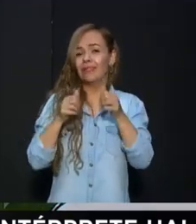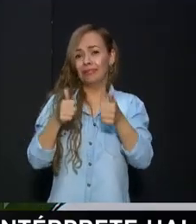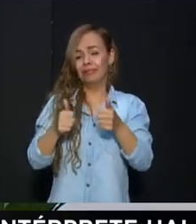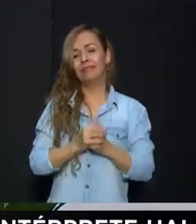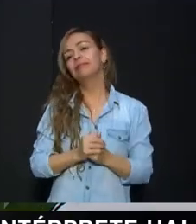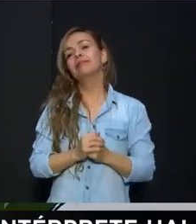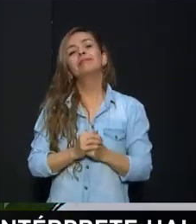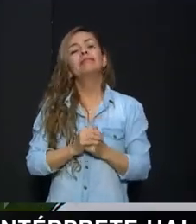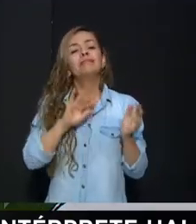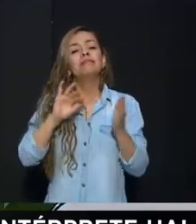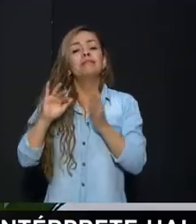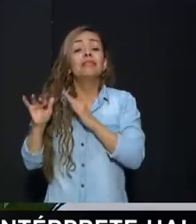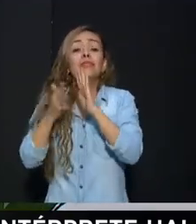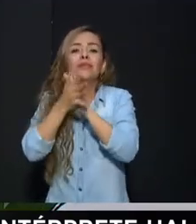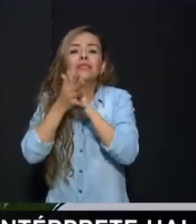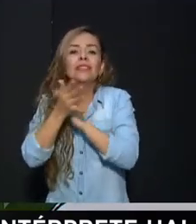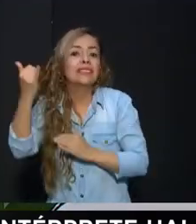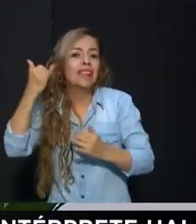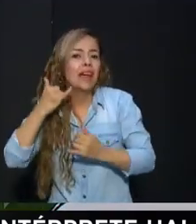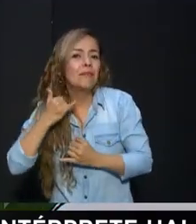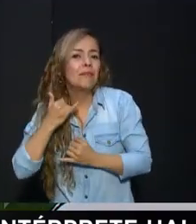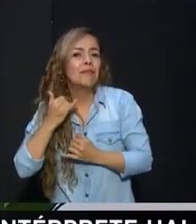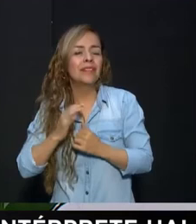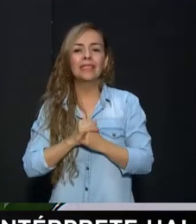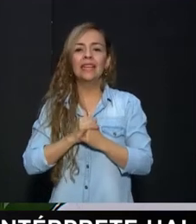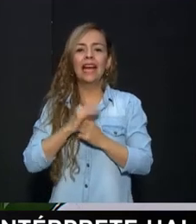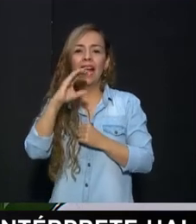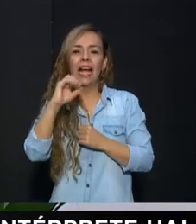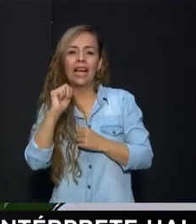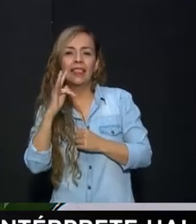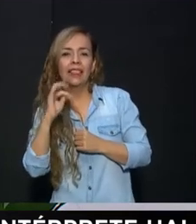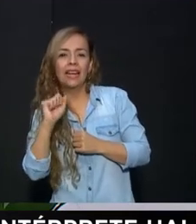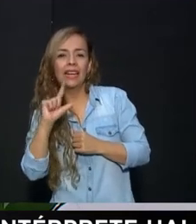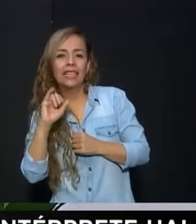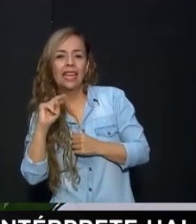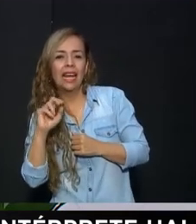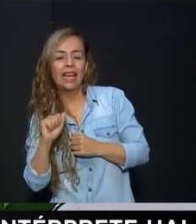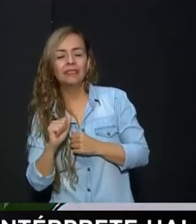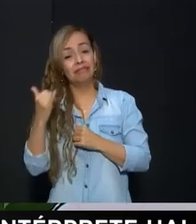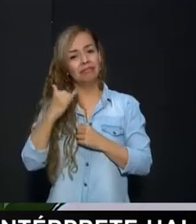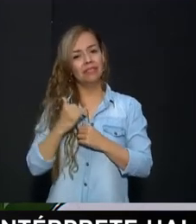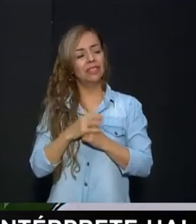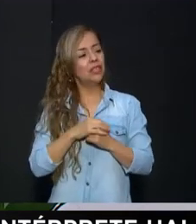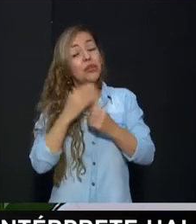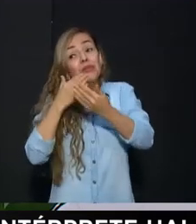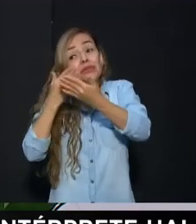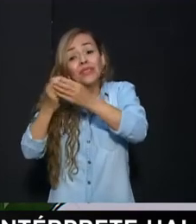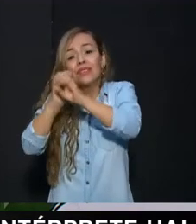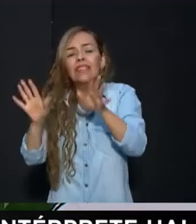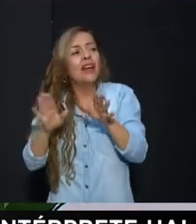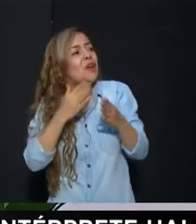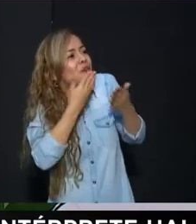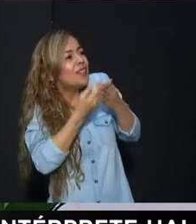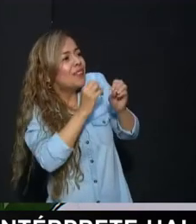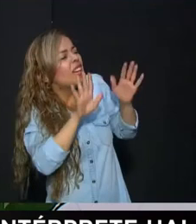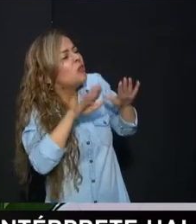llamada Vamos a ver si es de esta institución educativa Catalina Pineda Buenos días Sí, muy buenos días ¿Cómo están? Muy bien Cuéntanos